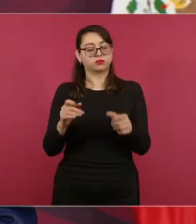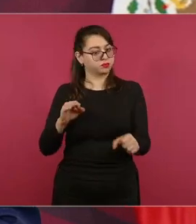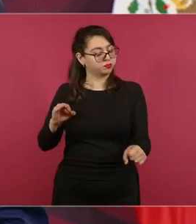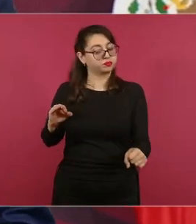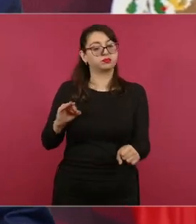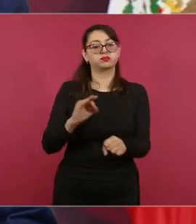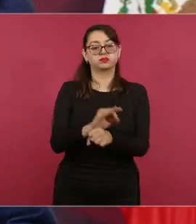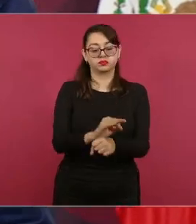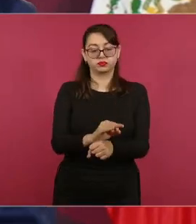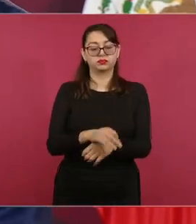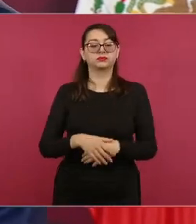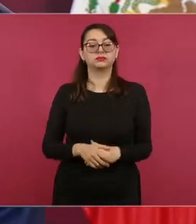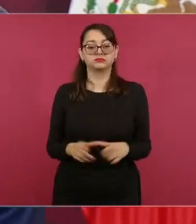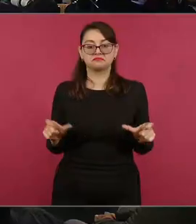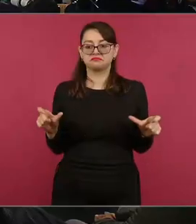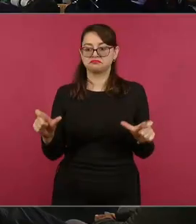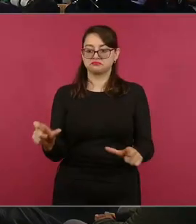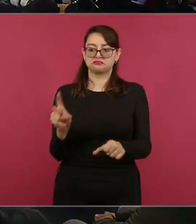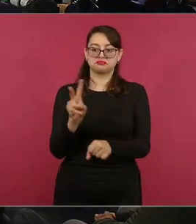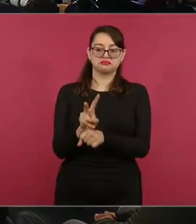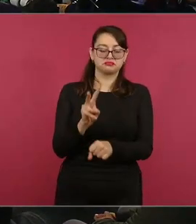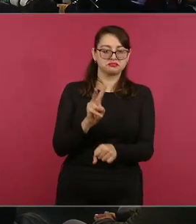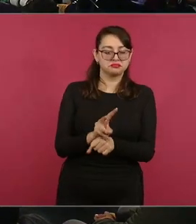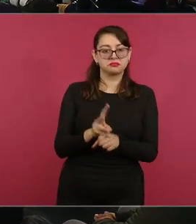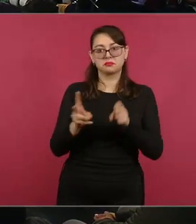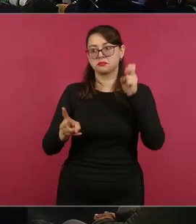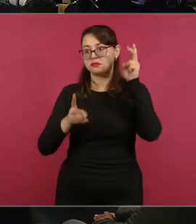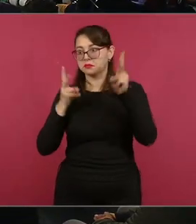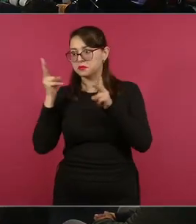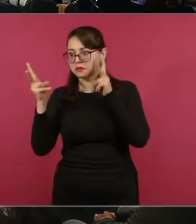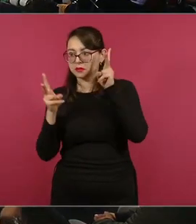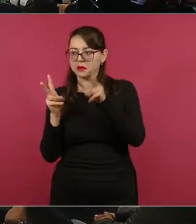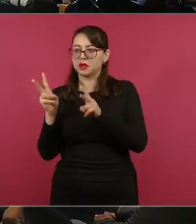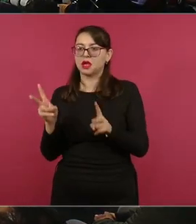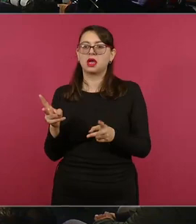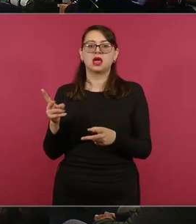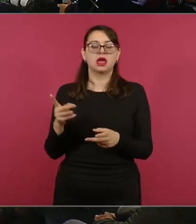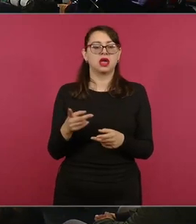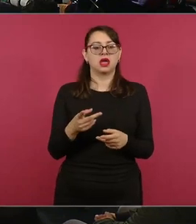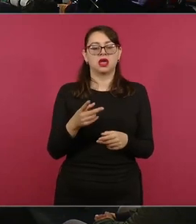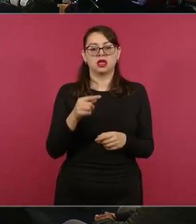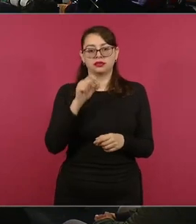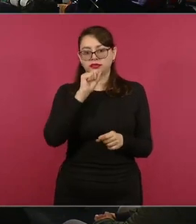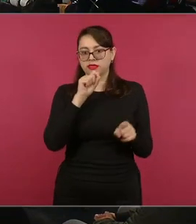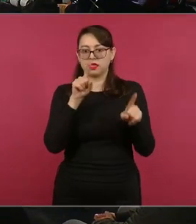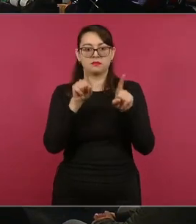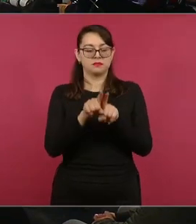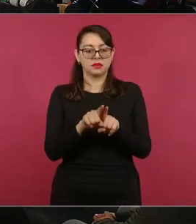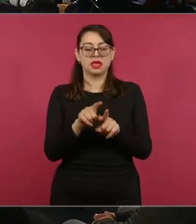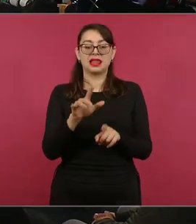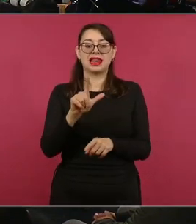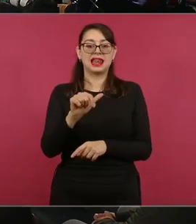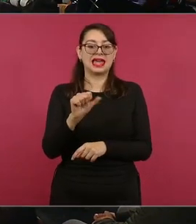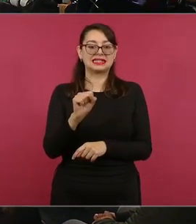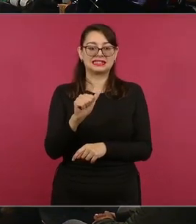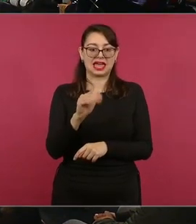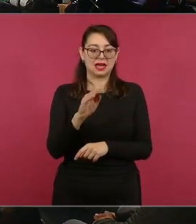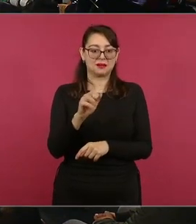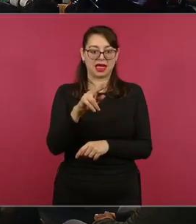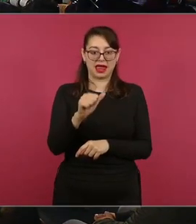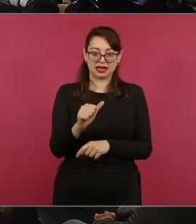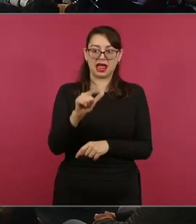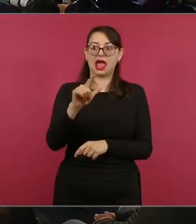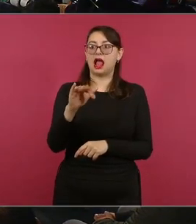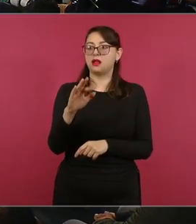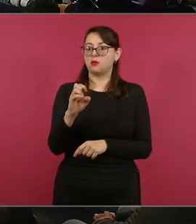recorridos y patrullajes, estamos dando todo lo que es Llano Largo, el Colosio, el Yaco, la Sabana, Alborada,